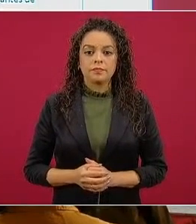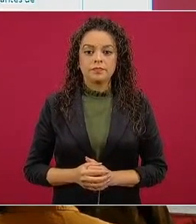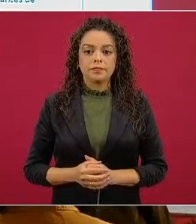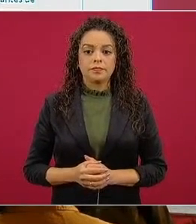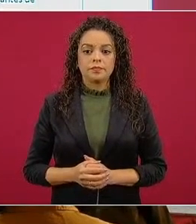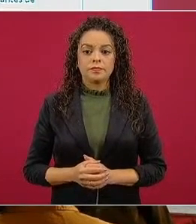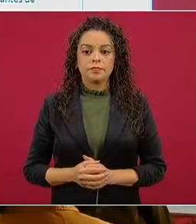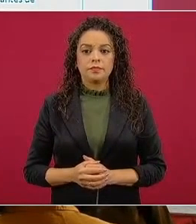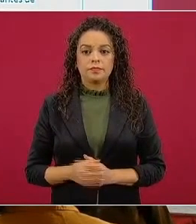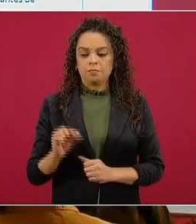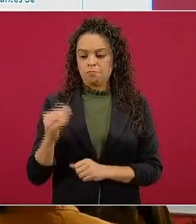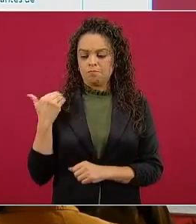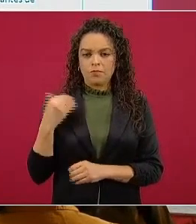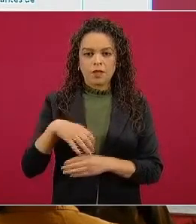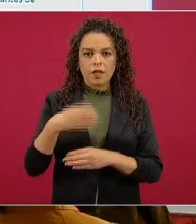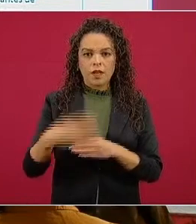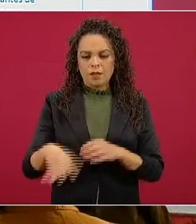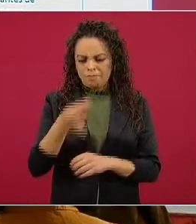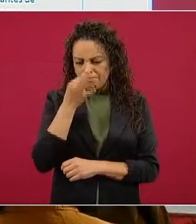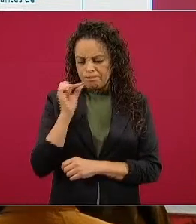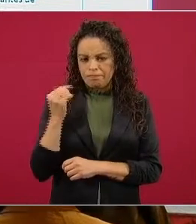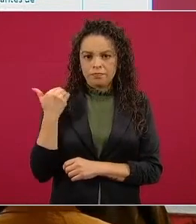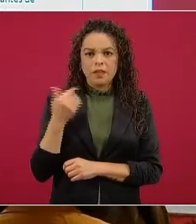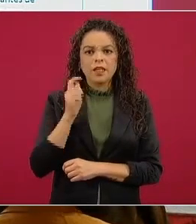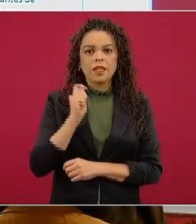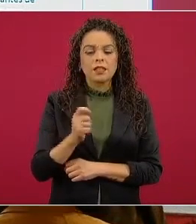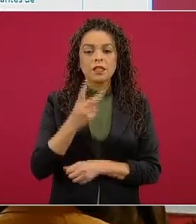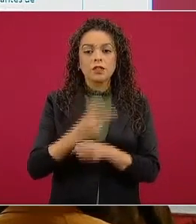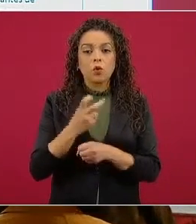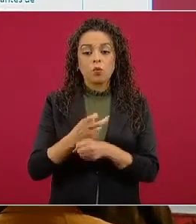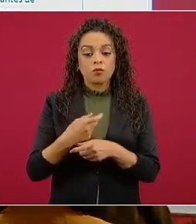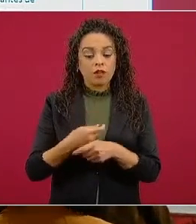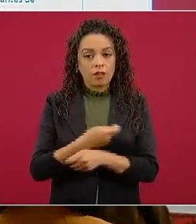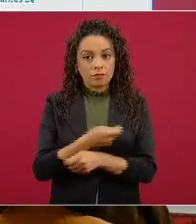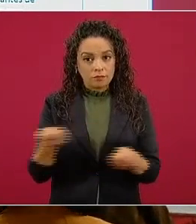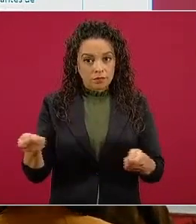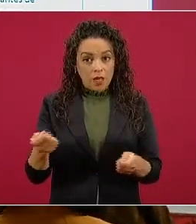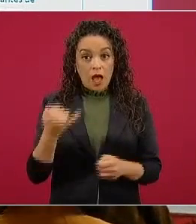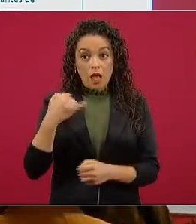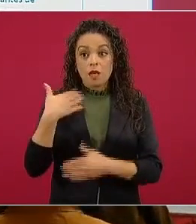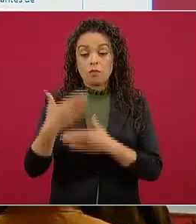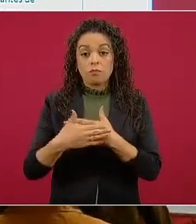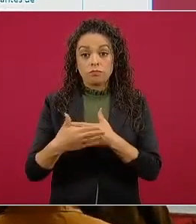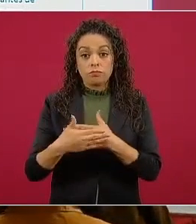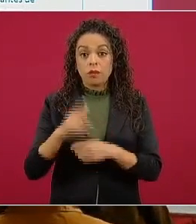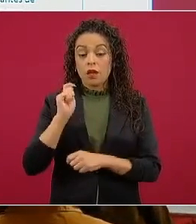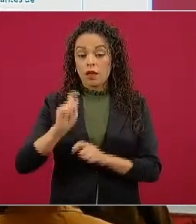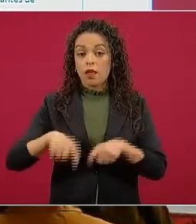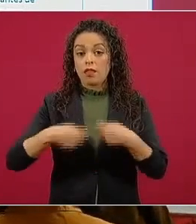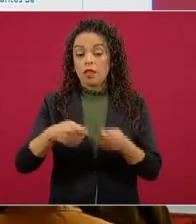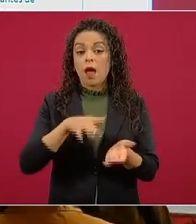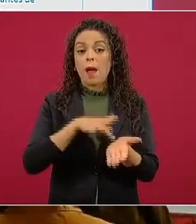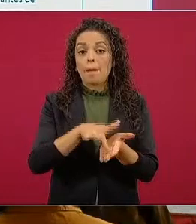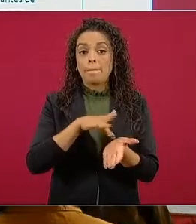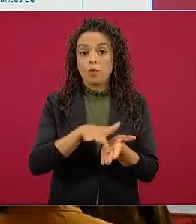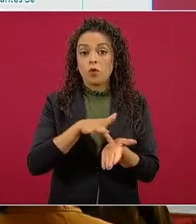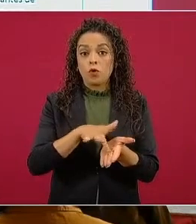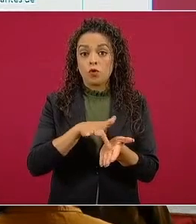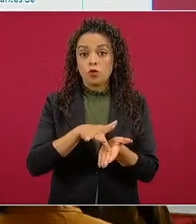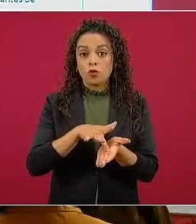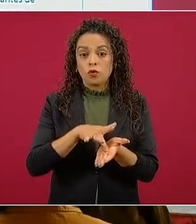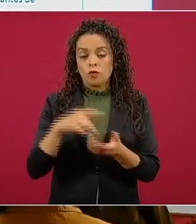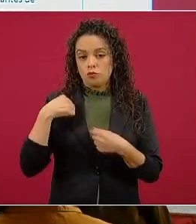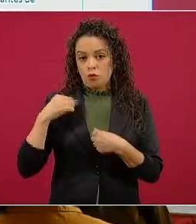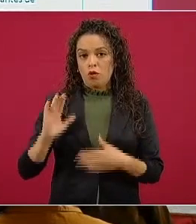entrega y tengo el compromiso de que se apoye igual en el Estado de